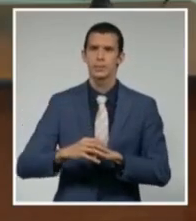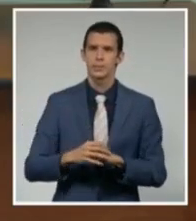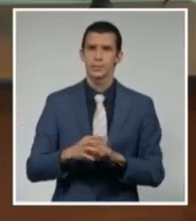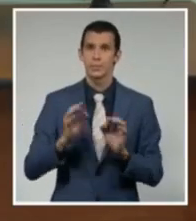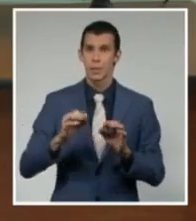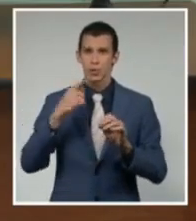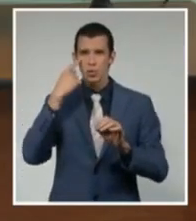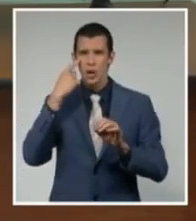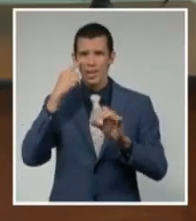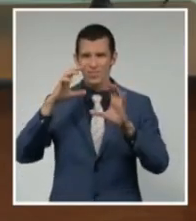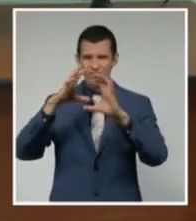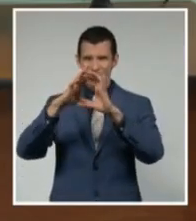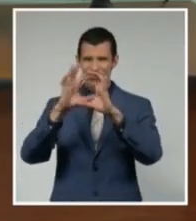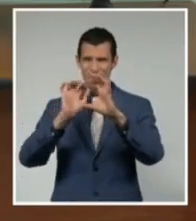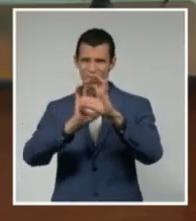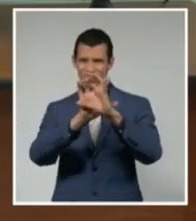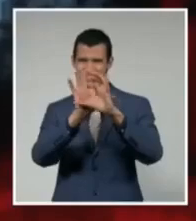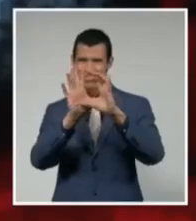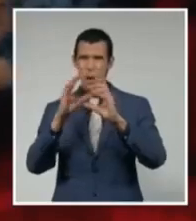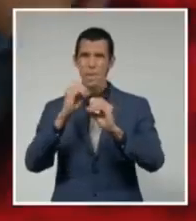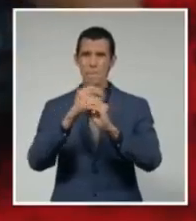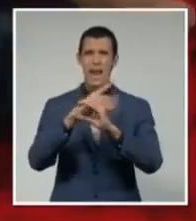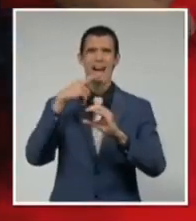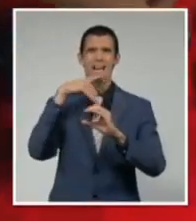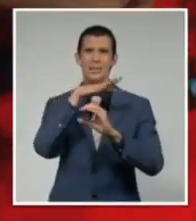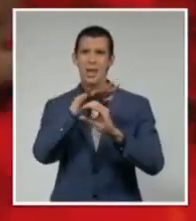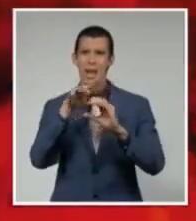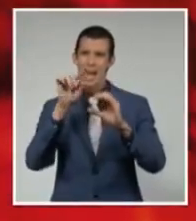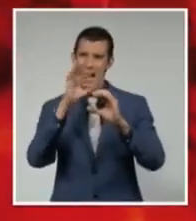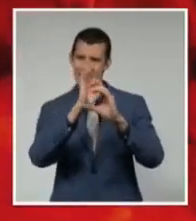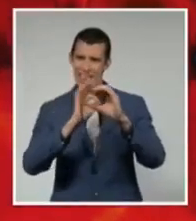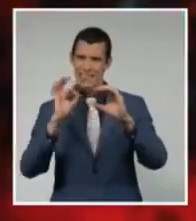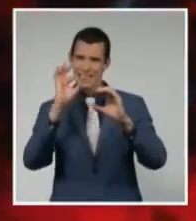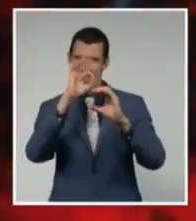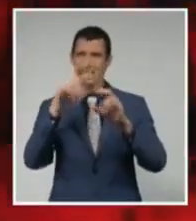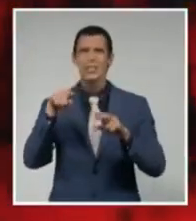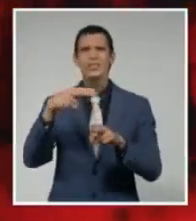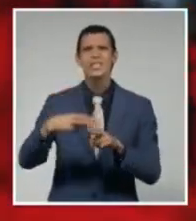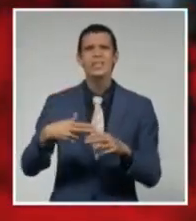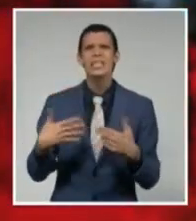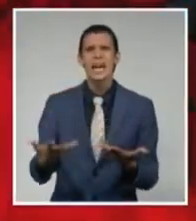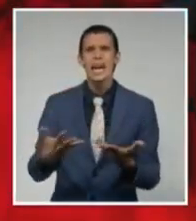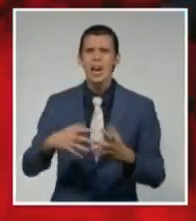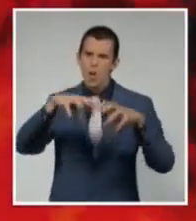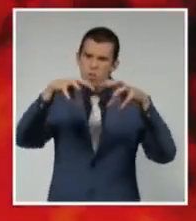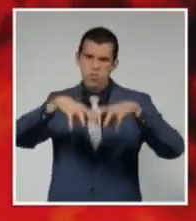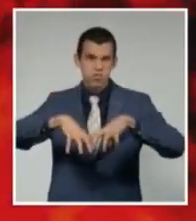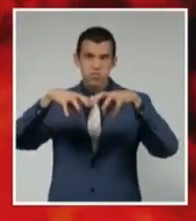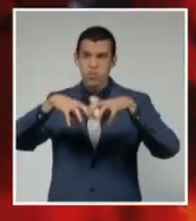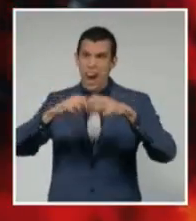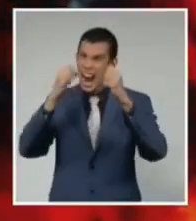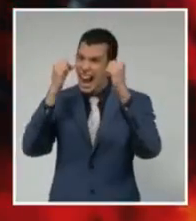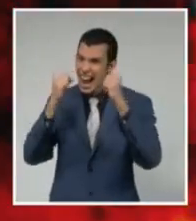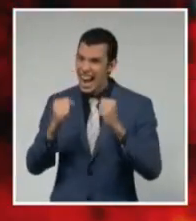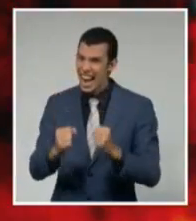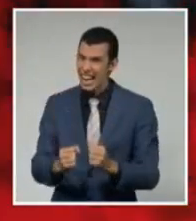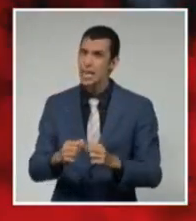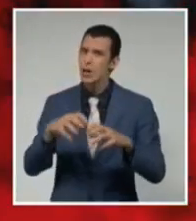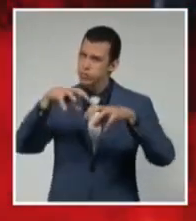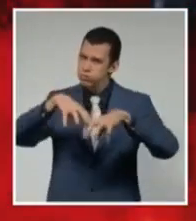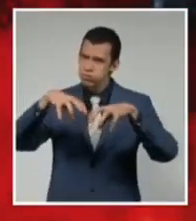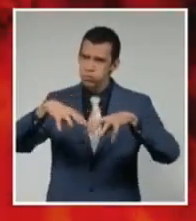Toda esta zona blanca y la rosada son lugares donde está lloviendo intensamente.